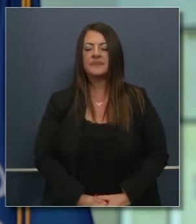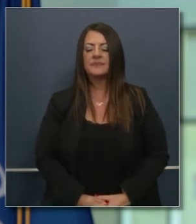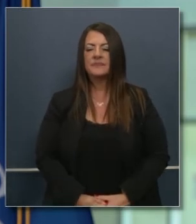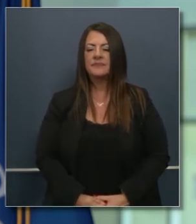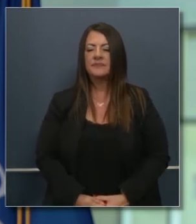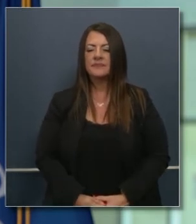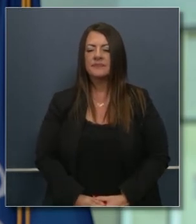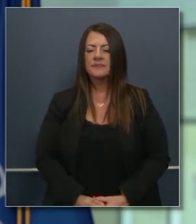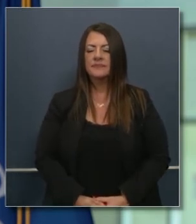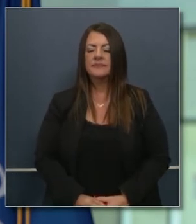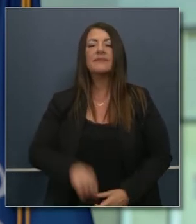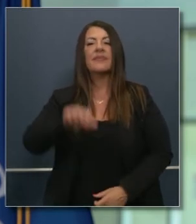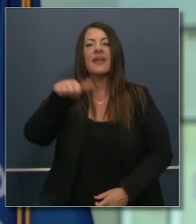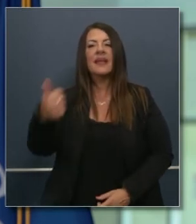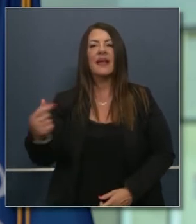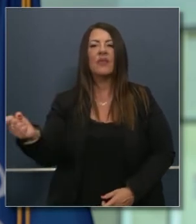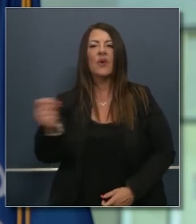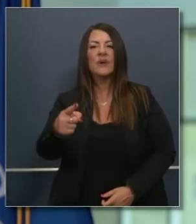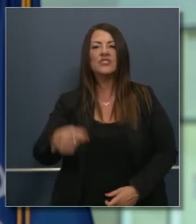hola